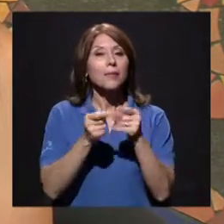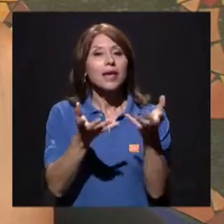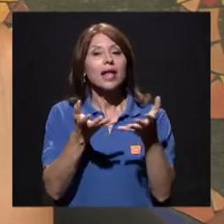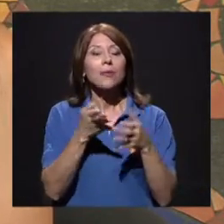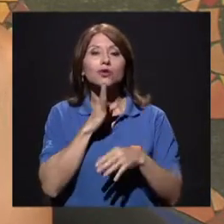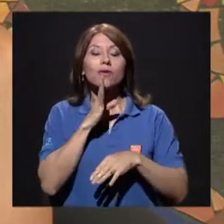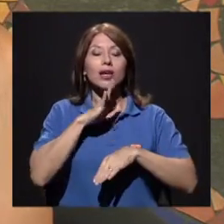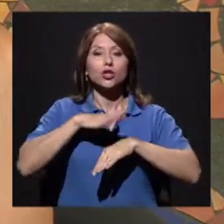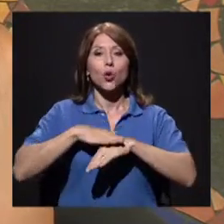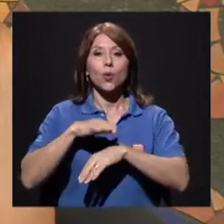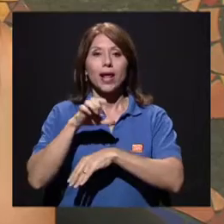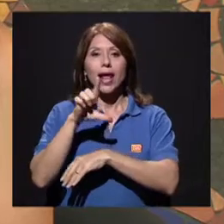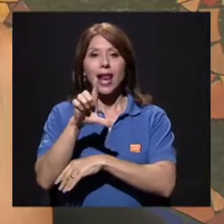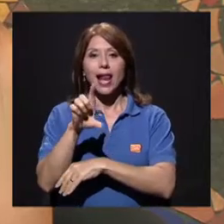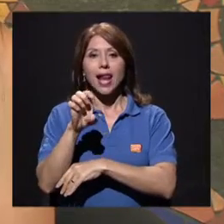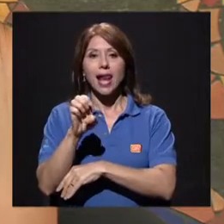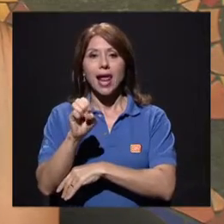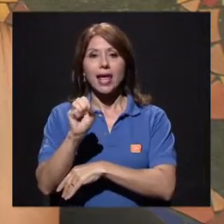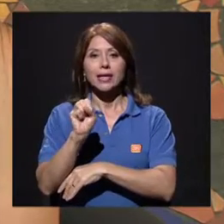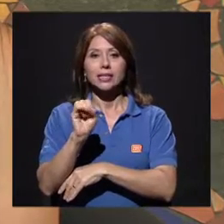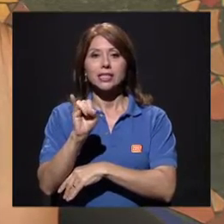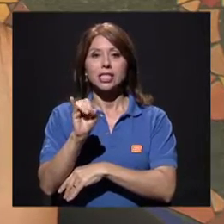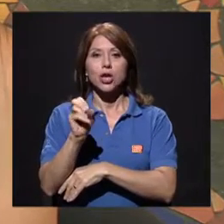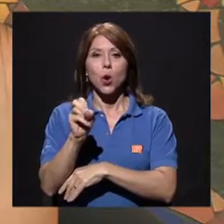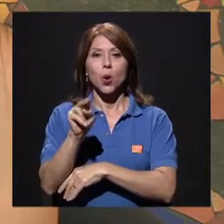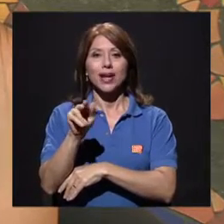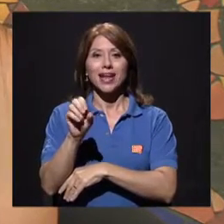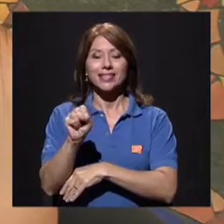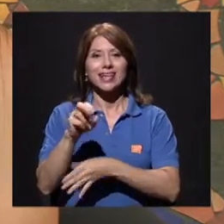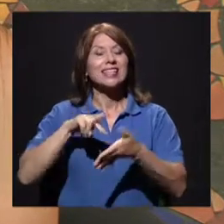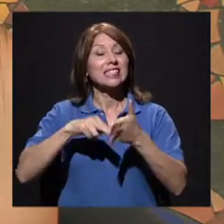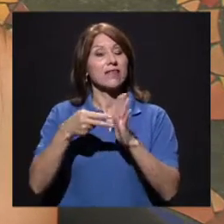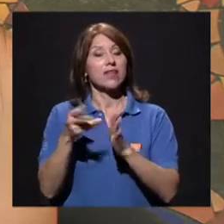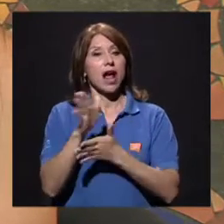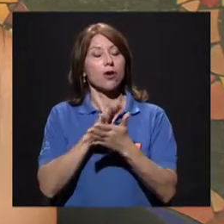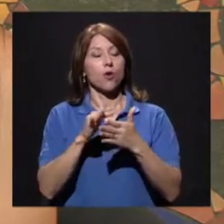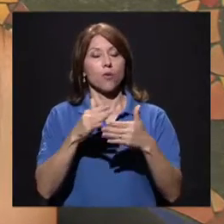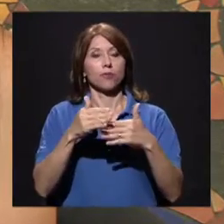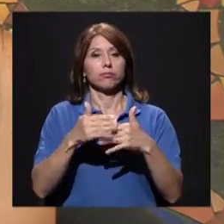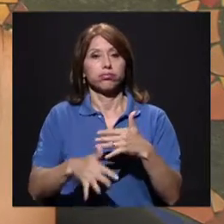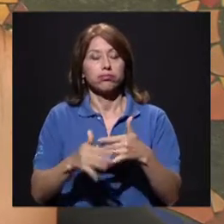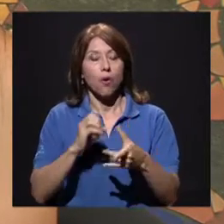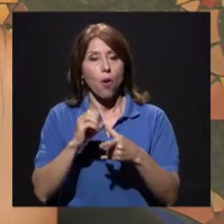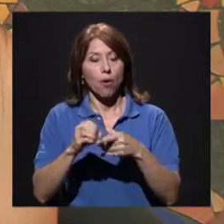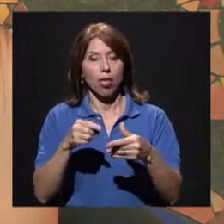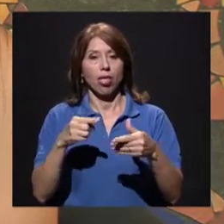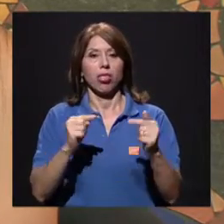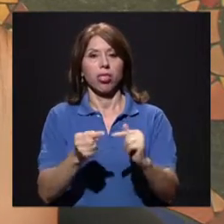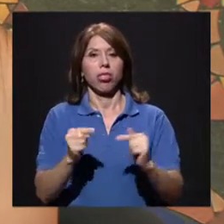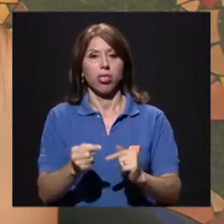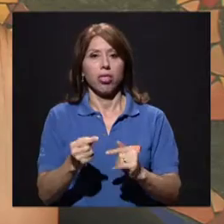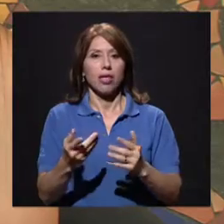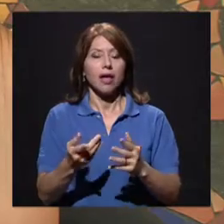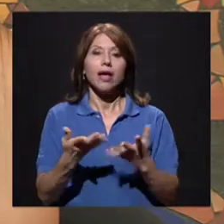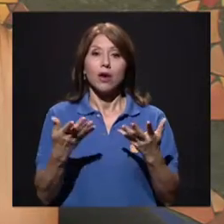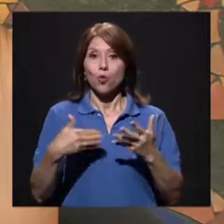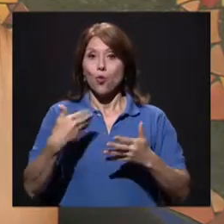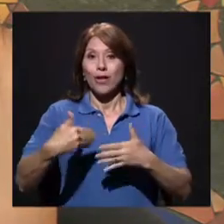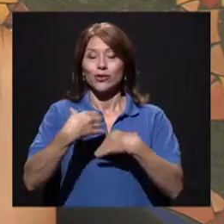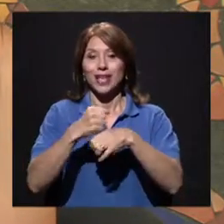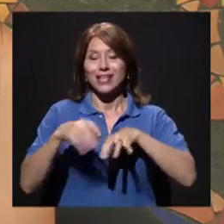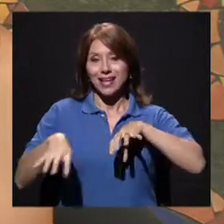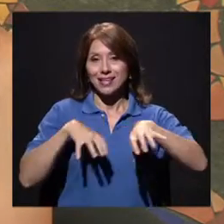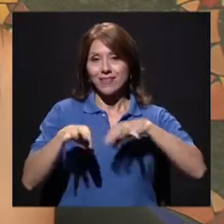tema de las lesiones deportivas. Tanto en el momento en que nos iniciamos en la actividad física o en algo más programado, como